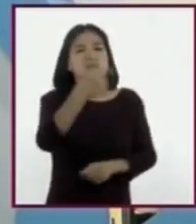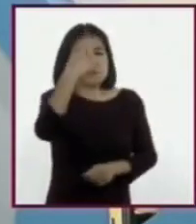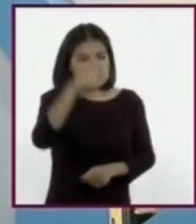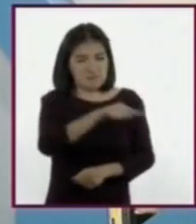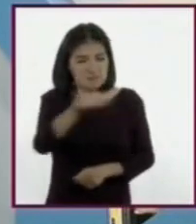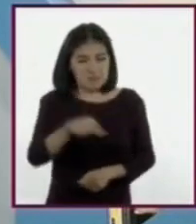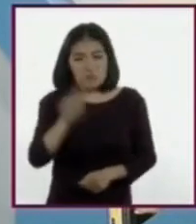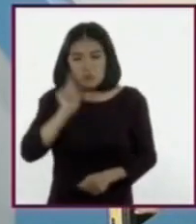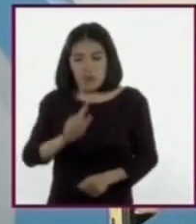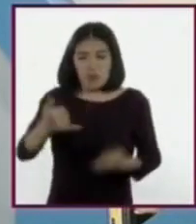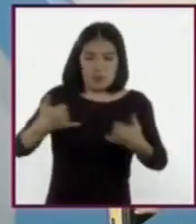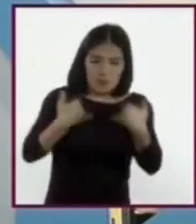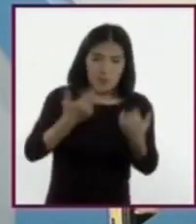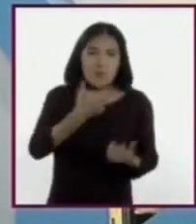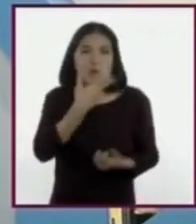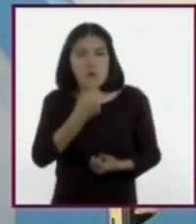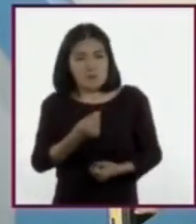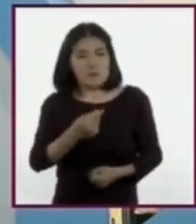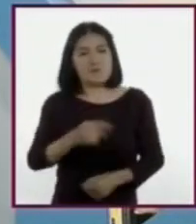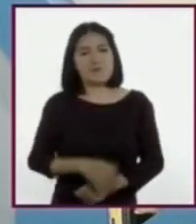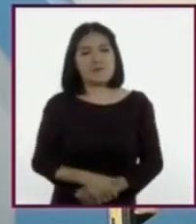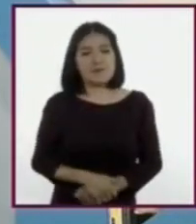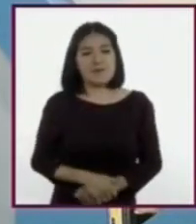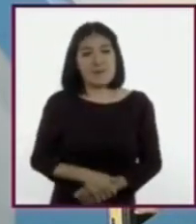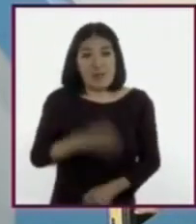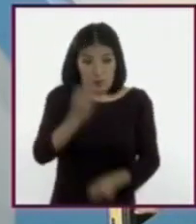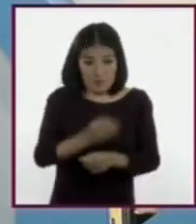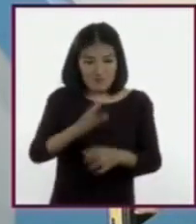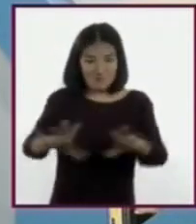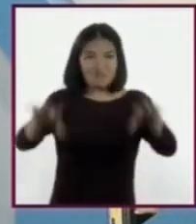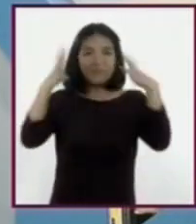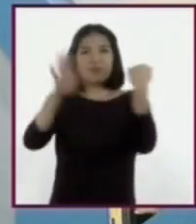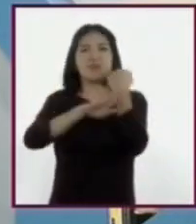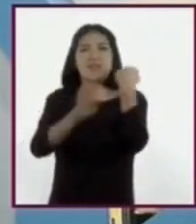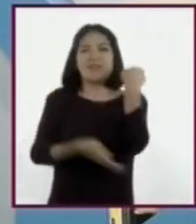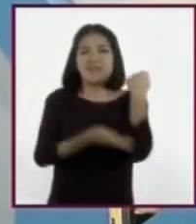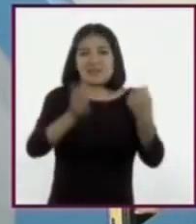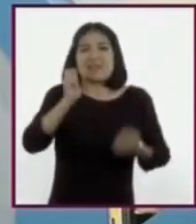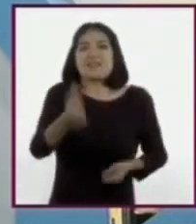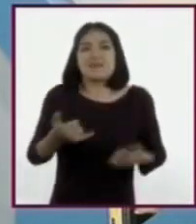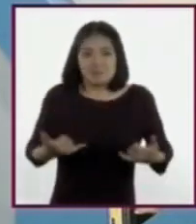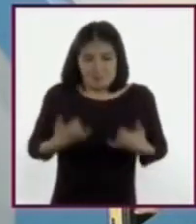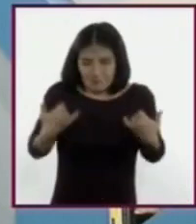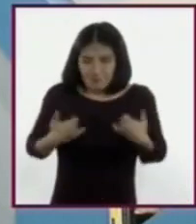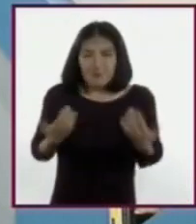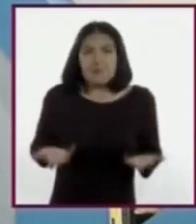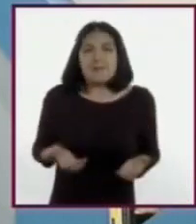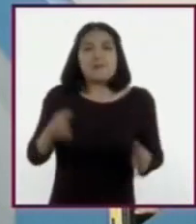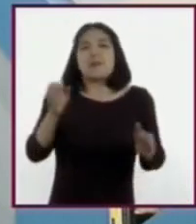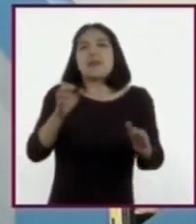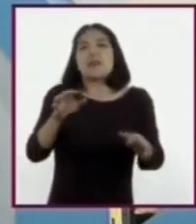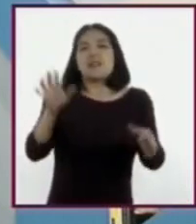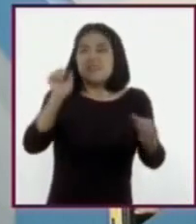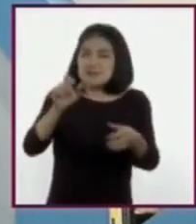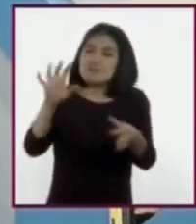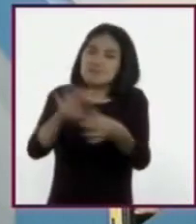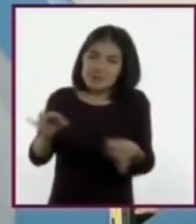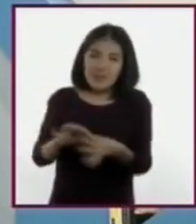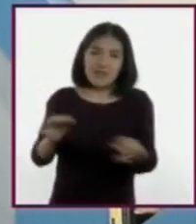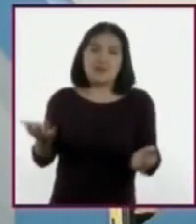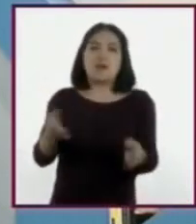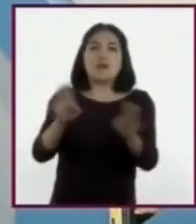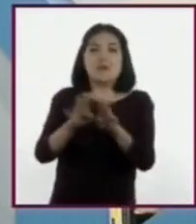las y los adolescentes el embarazo a esta edad. Se habla con ellos acerca de los matrimonios forzados, de la